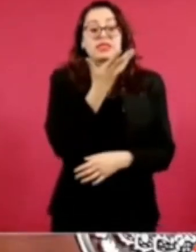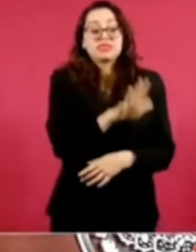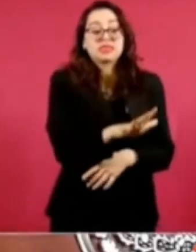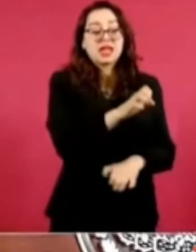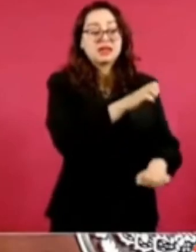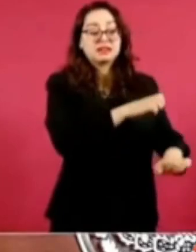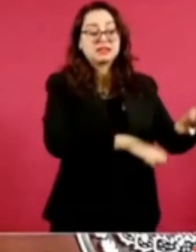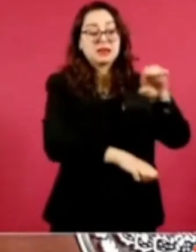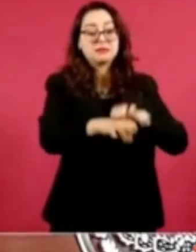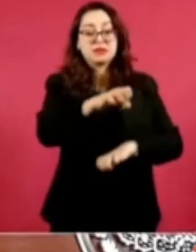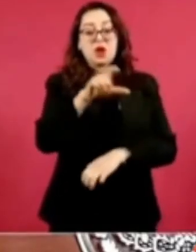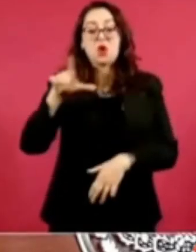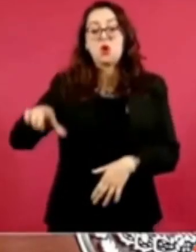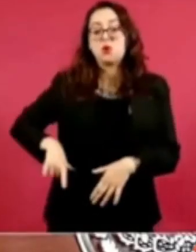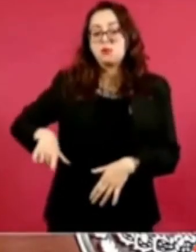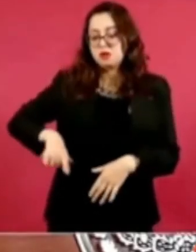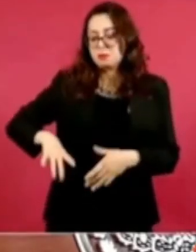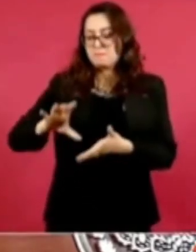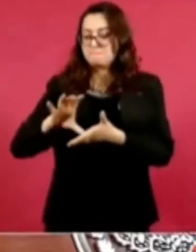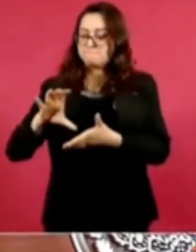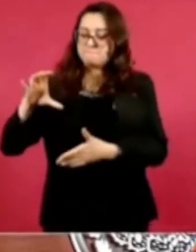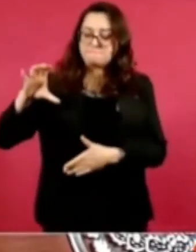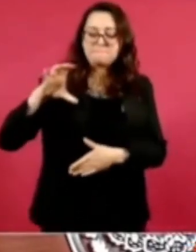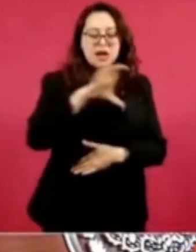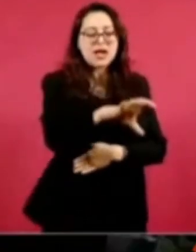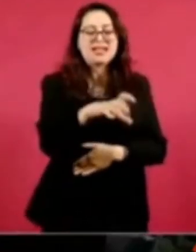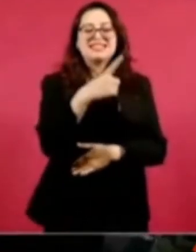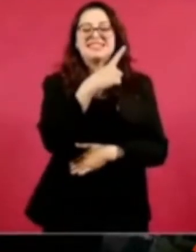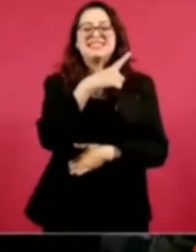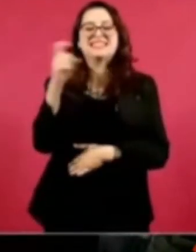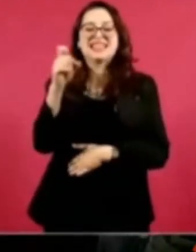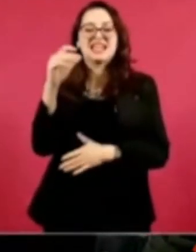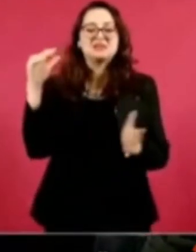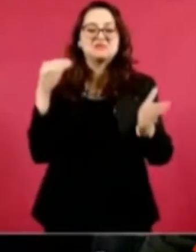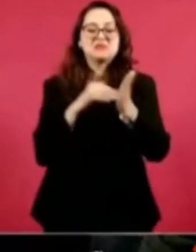gobierno 100 mil millones de pesos al año.